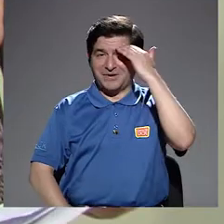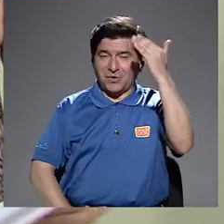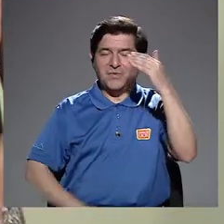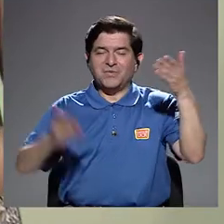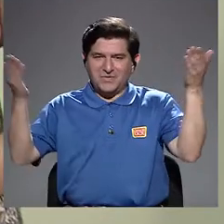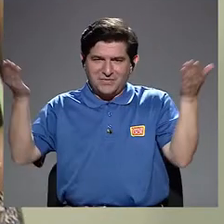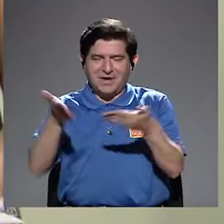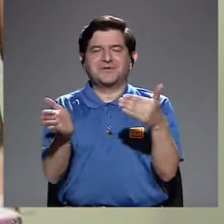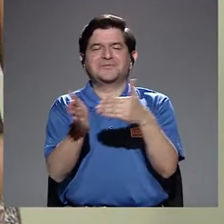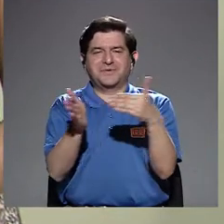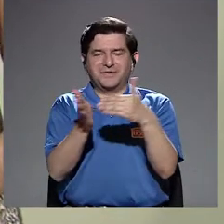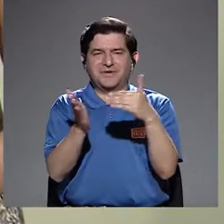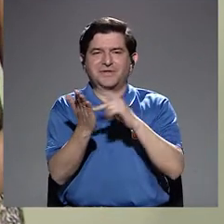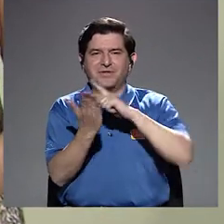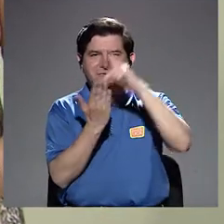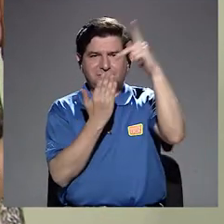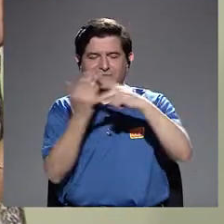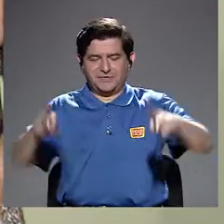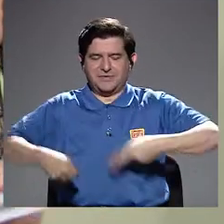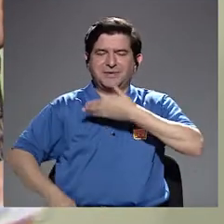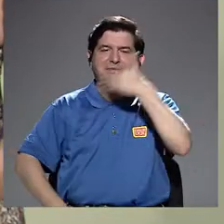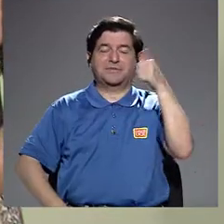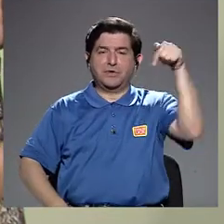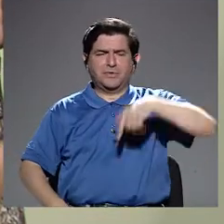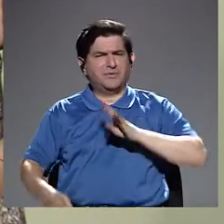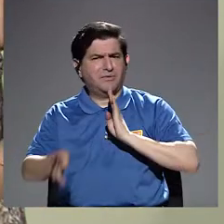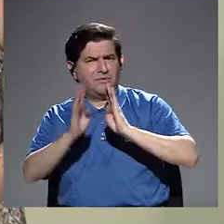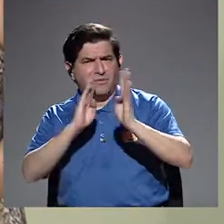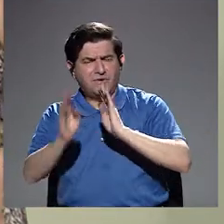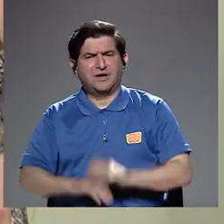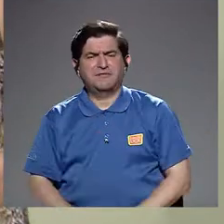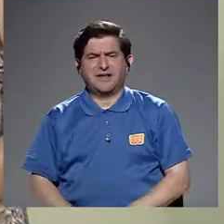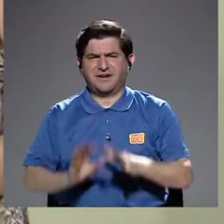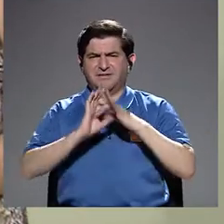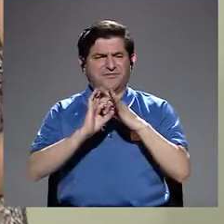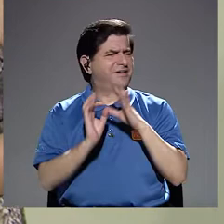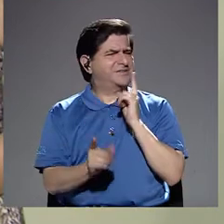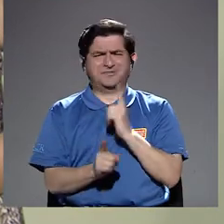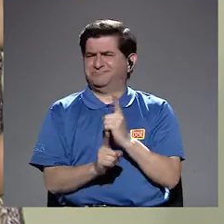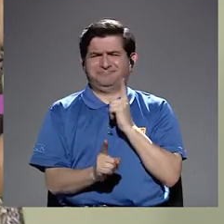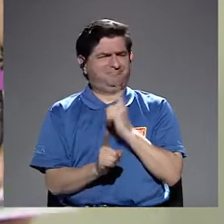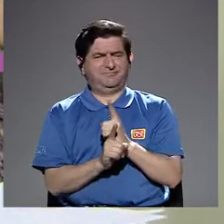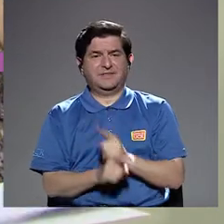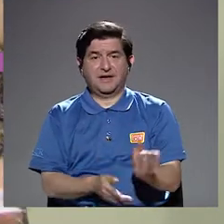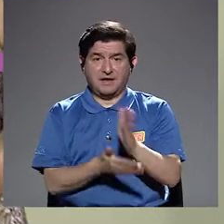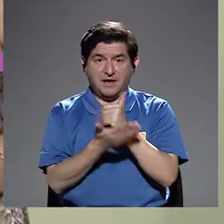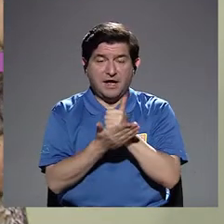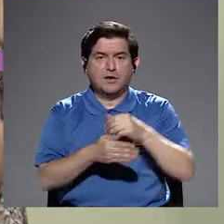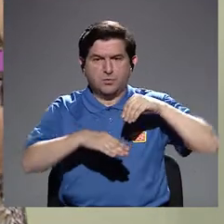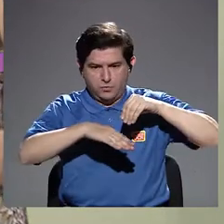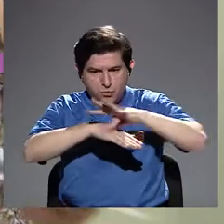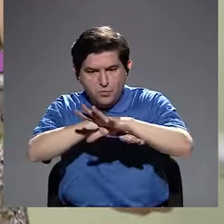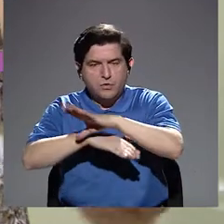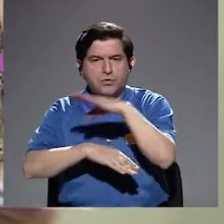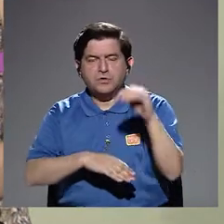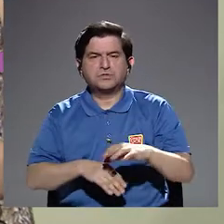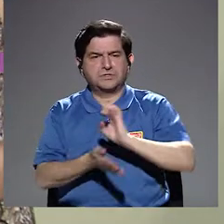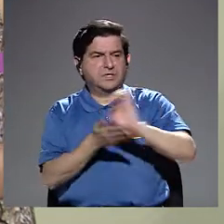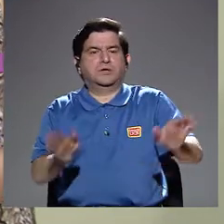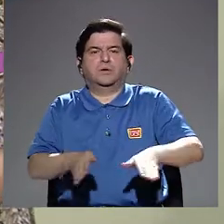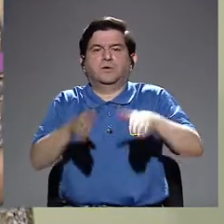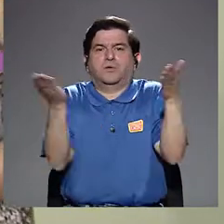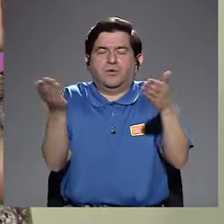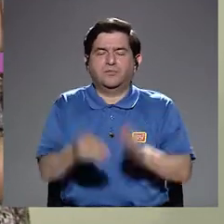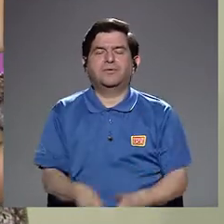Hola, bienvenidos una vez más a Vivir Mejor. Hoy vamos a estar conversando acerca de las relaciones impropias, algunas de sus consecuencias y cómo